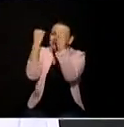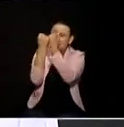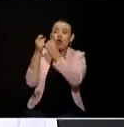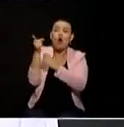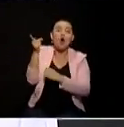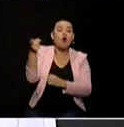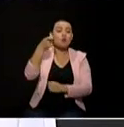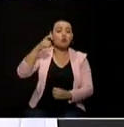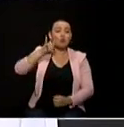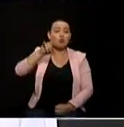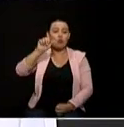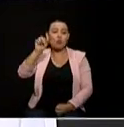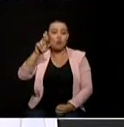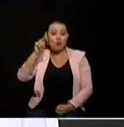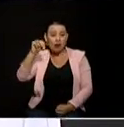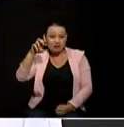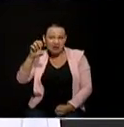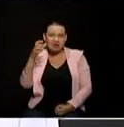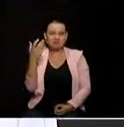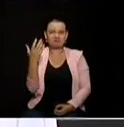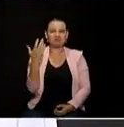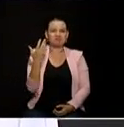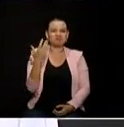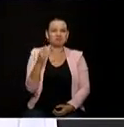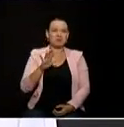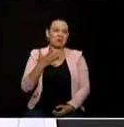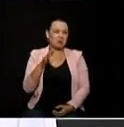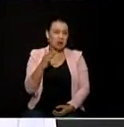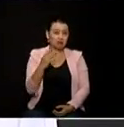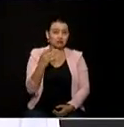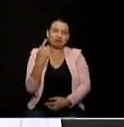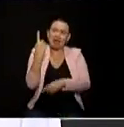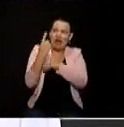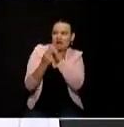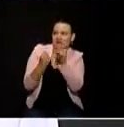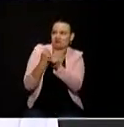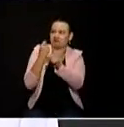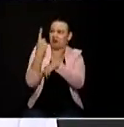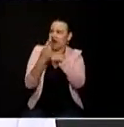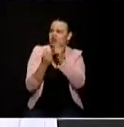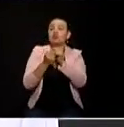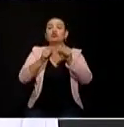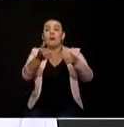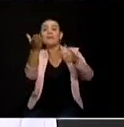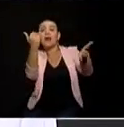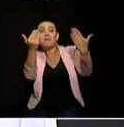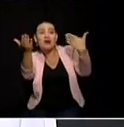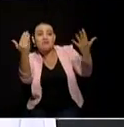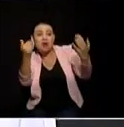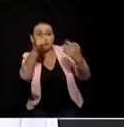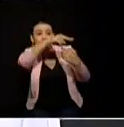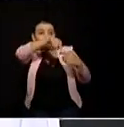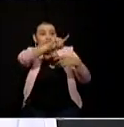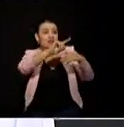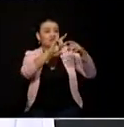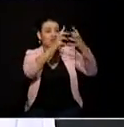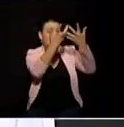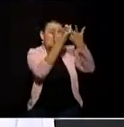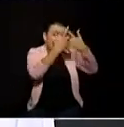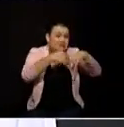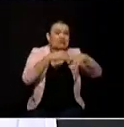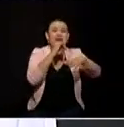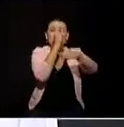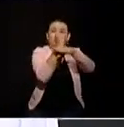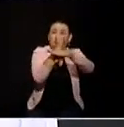hacemos una convocatoria para que el sector privado y personas que nos han acompañado en la siembra nos puedan